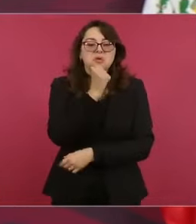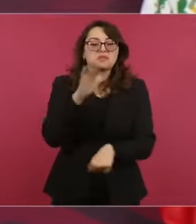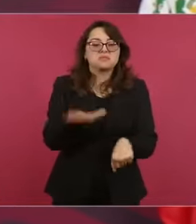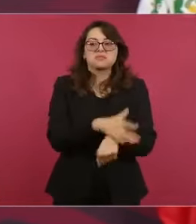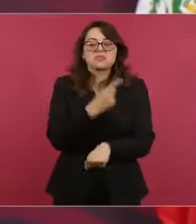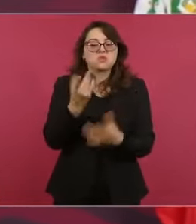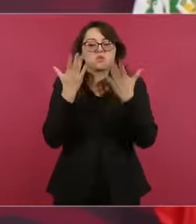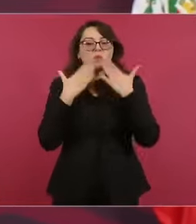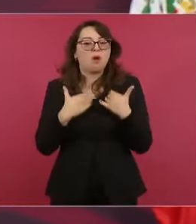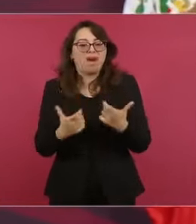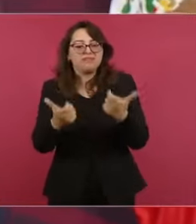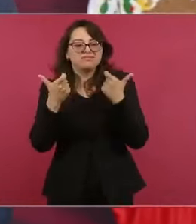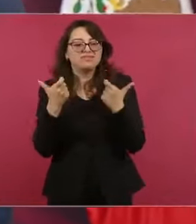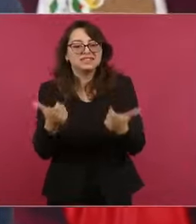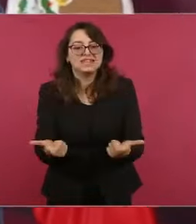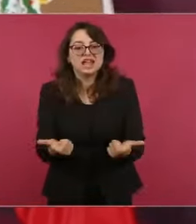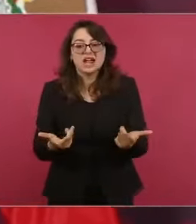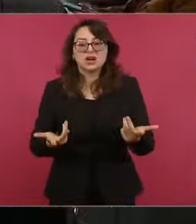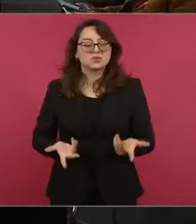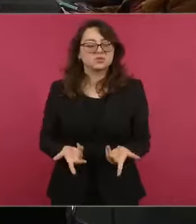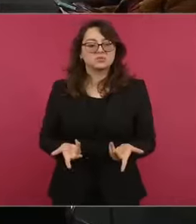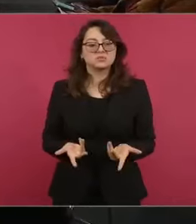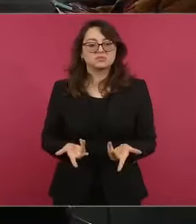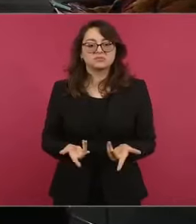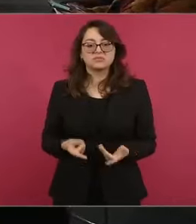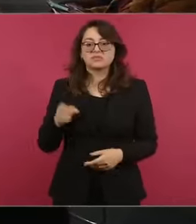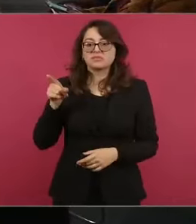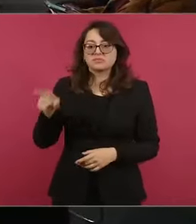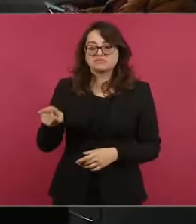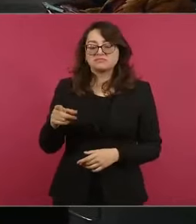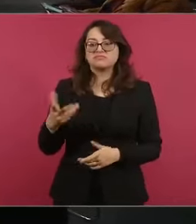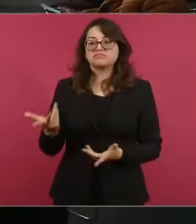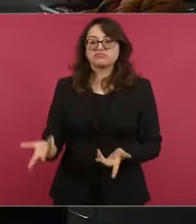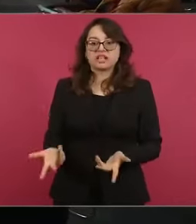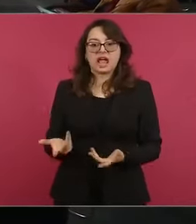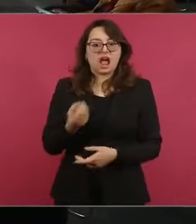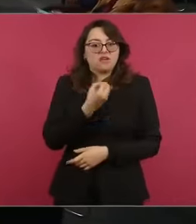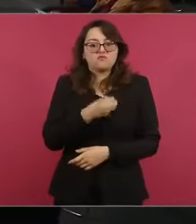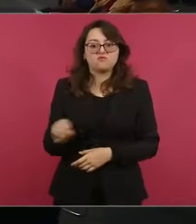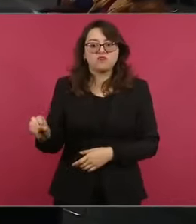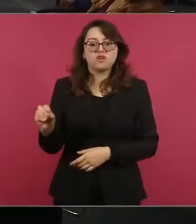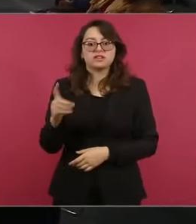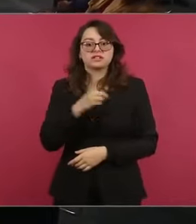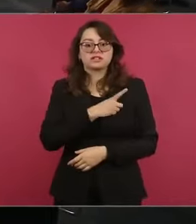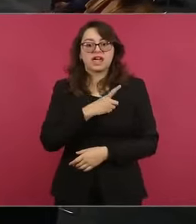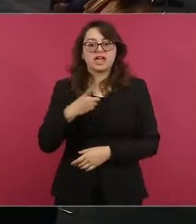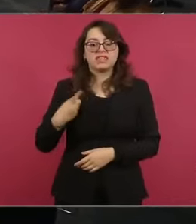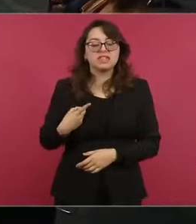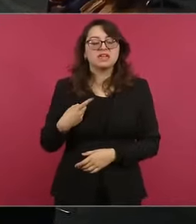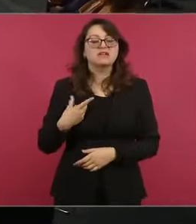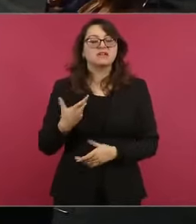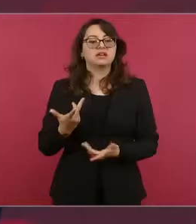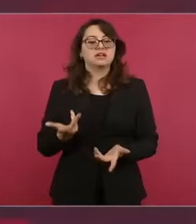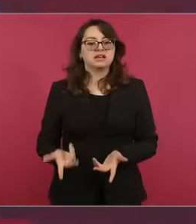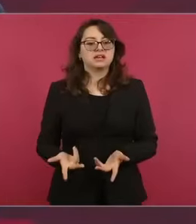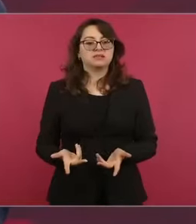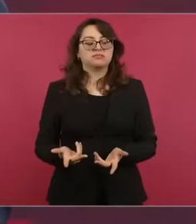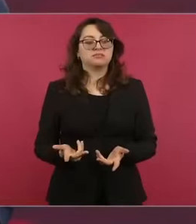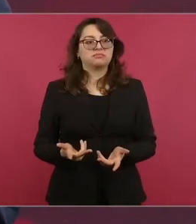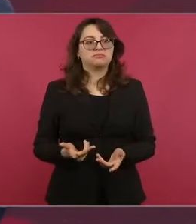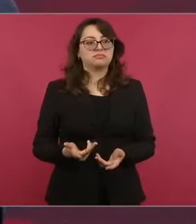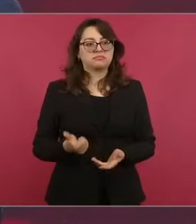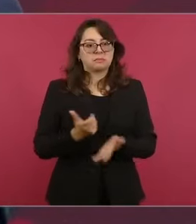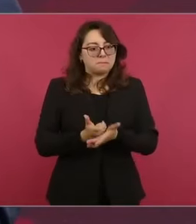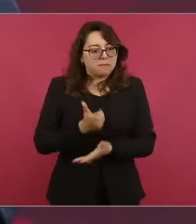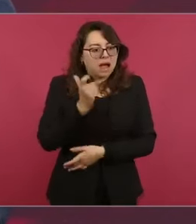Porque tiene que ir en una camioneta de tres toneladas y tiene que pagar,